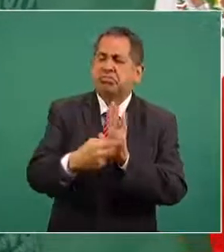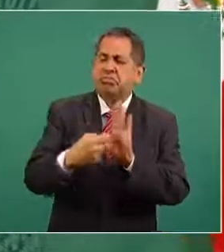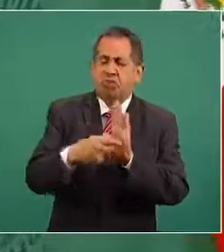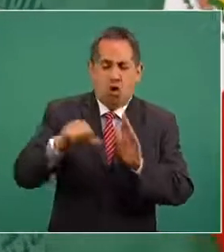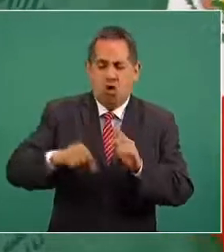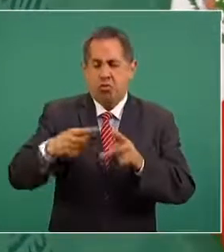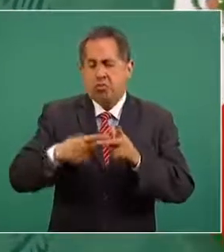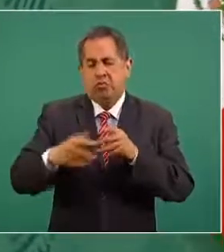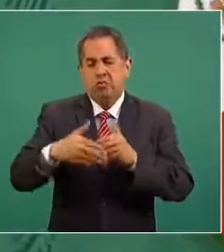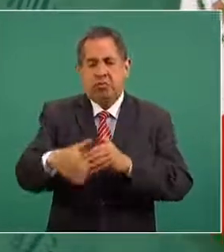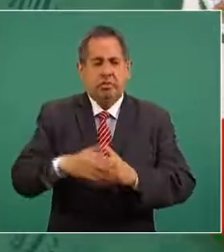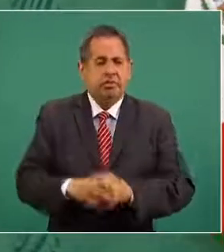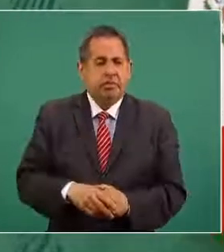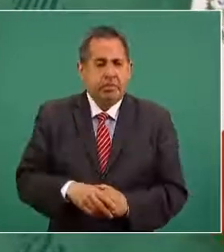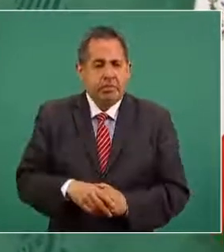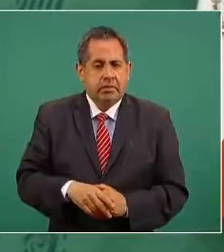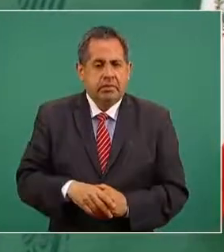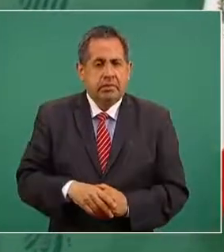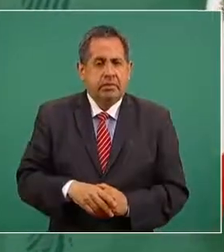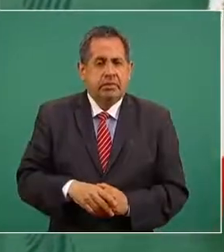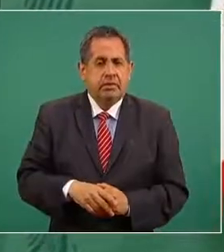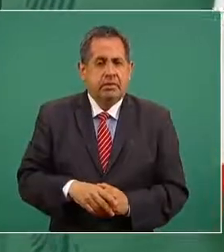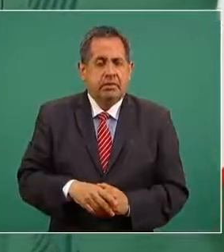Como lo mencionó